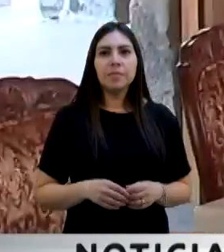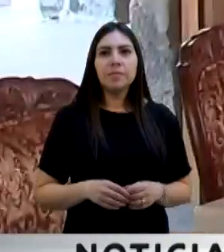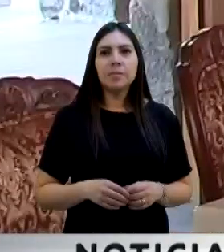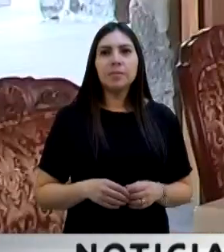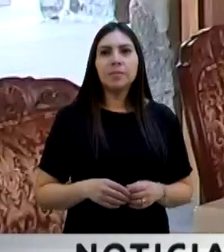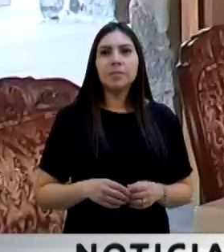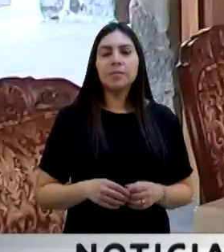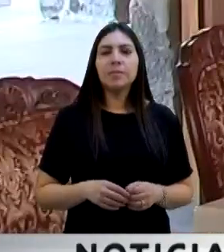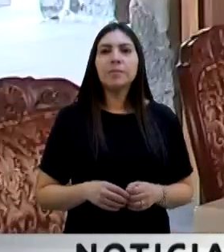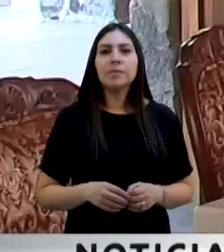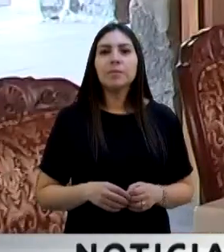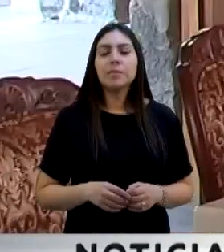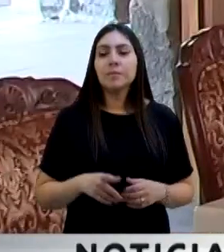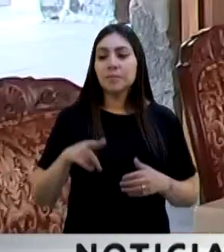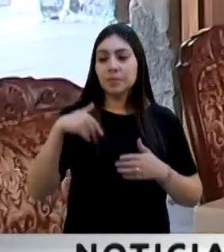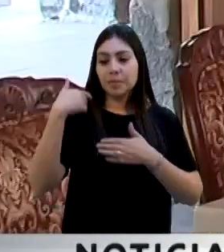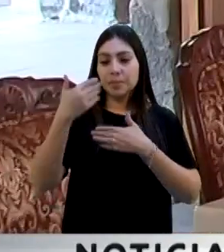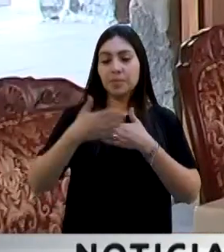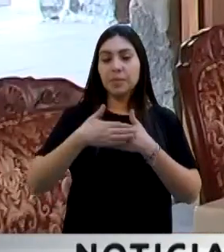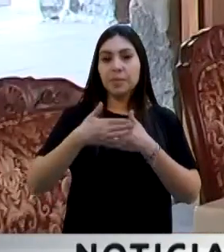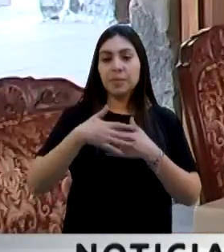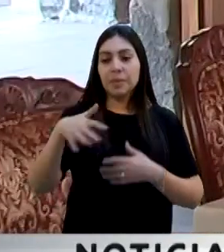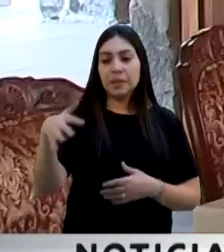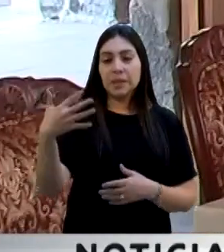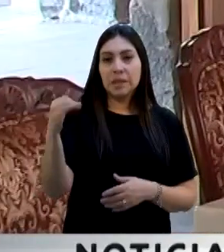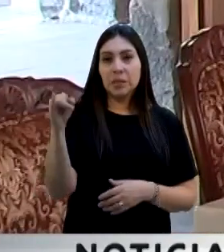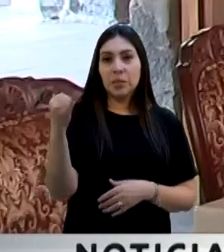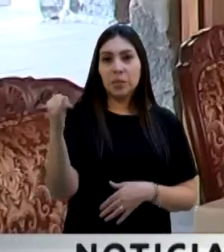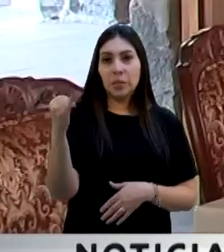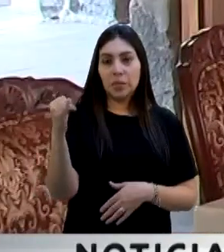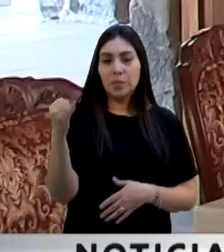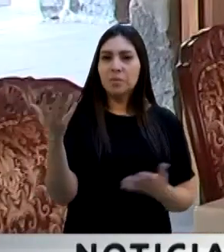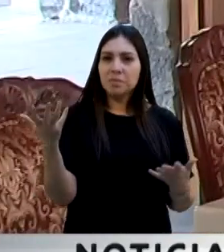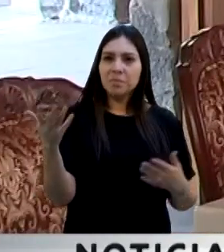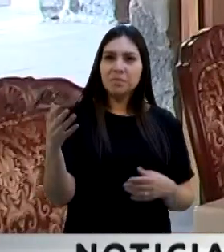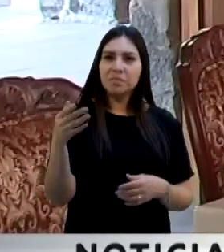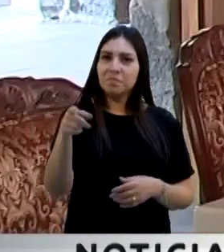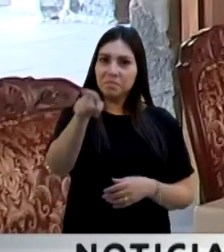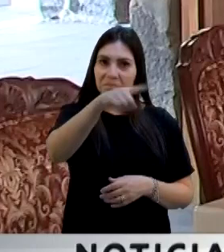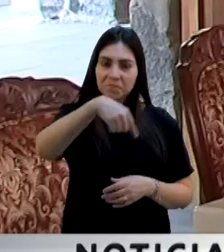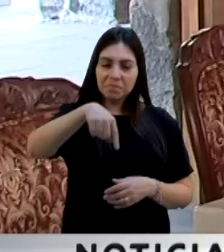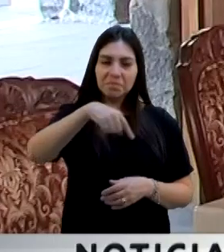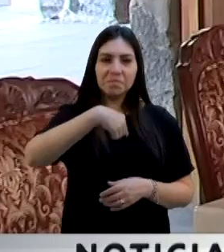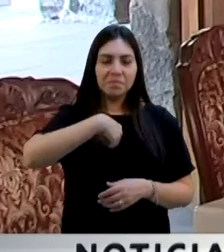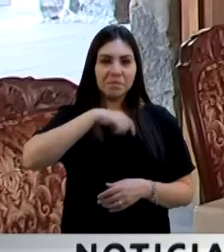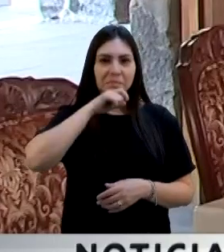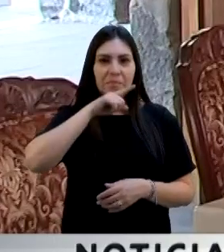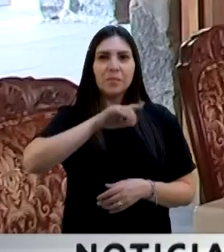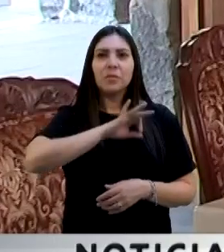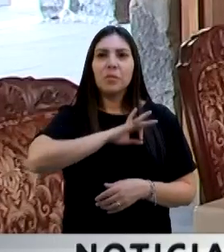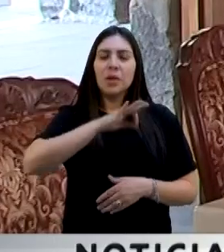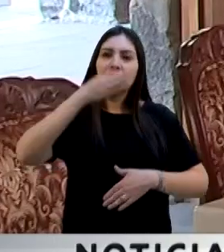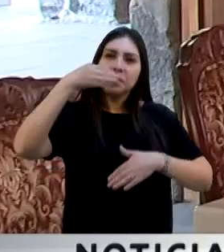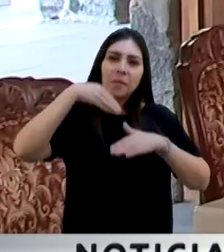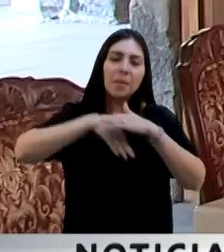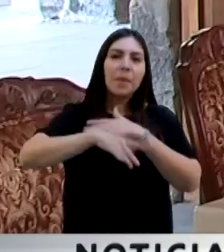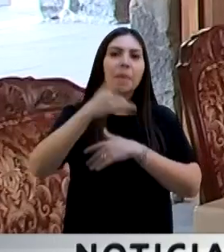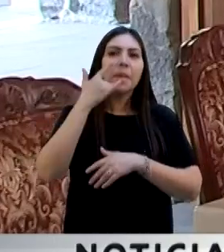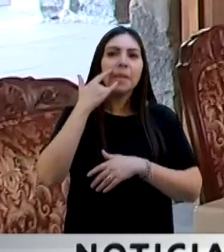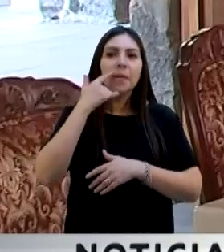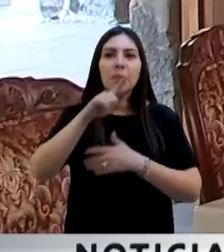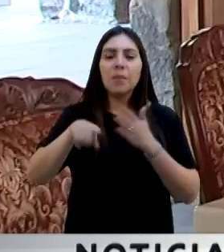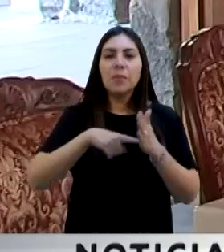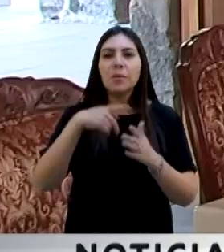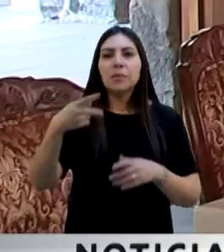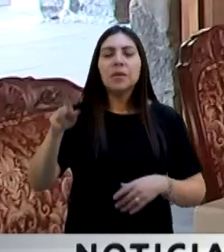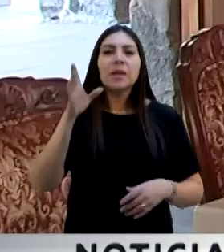Sería el próximo 15 de julio cuando usted y yo podremos disfrutar de este espacio de la Cámara de Diputados, con